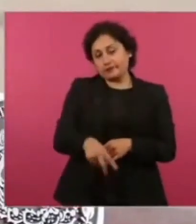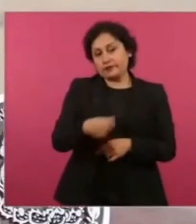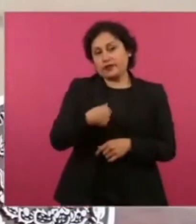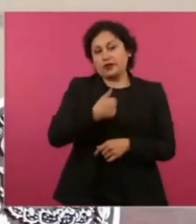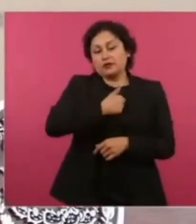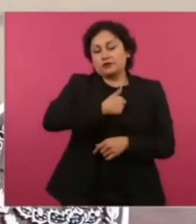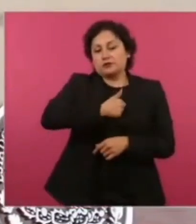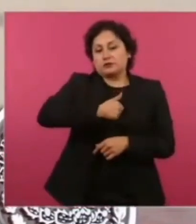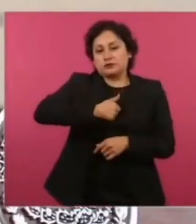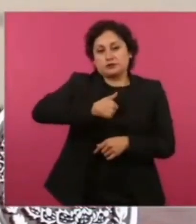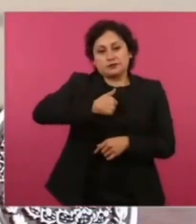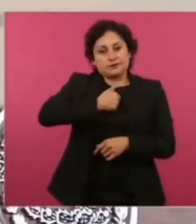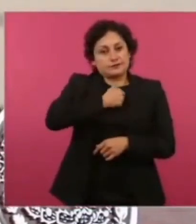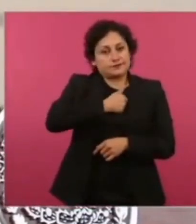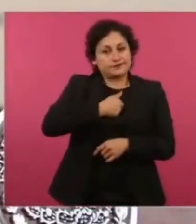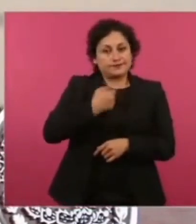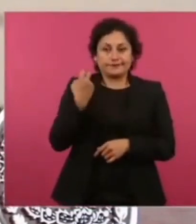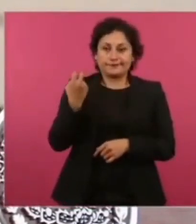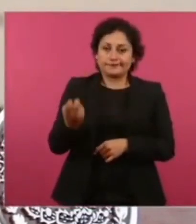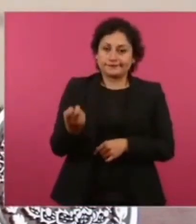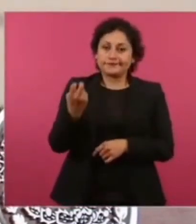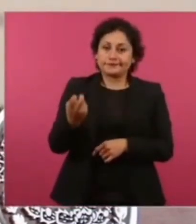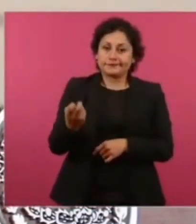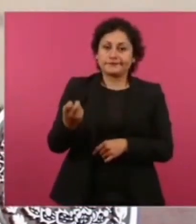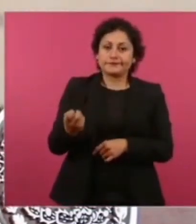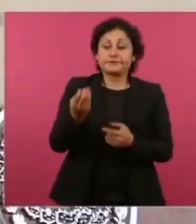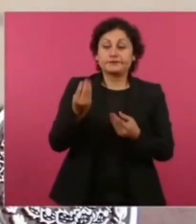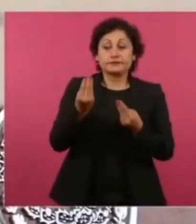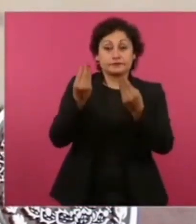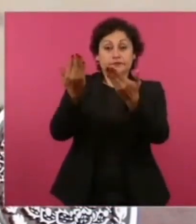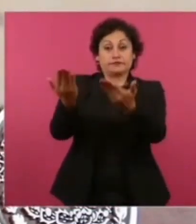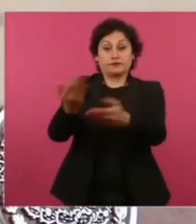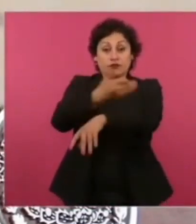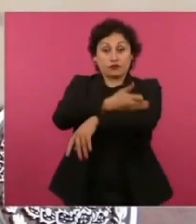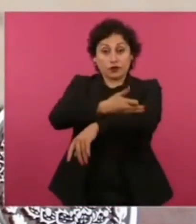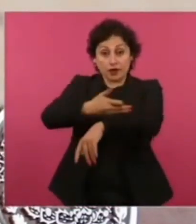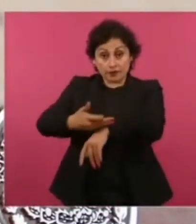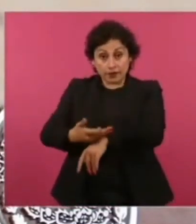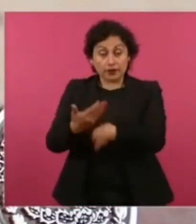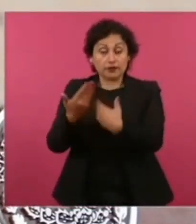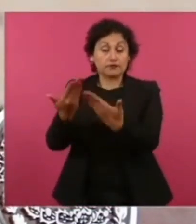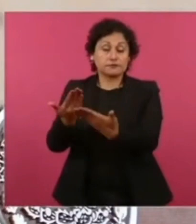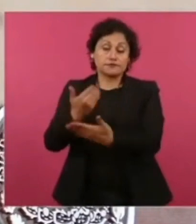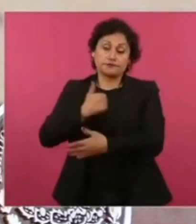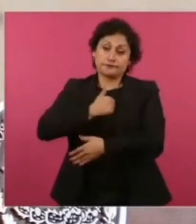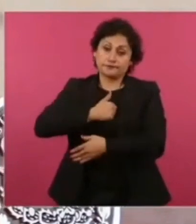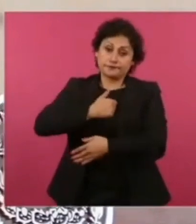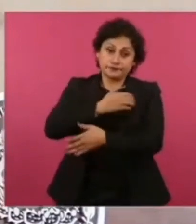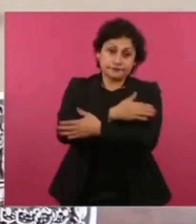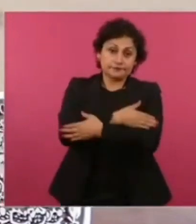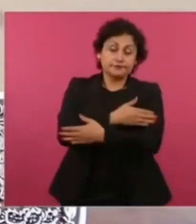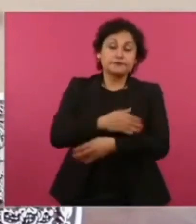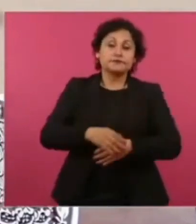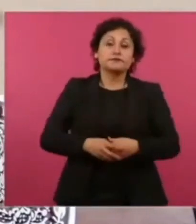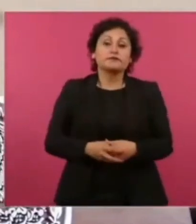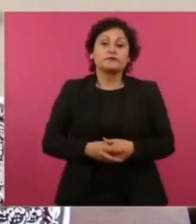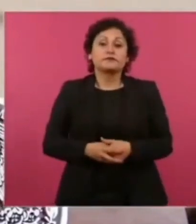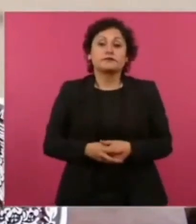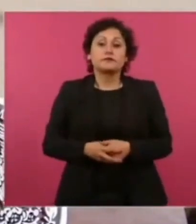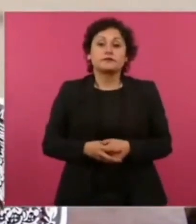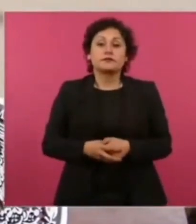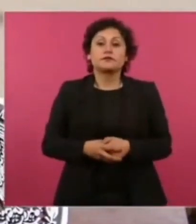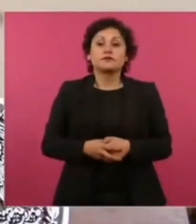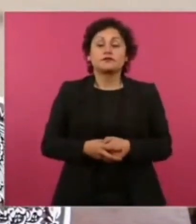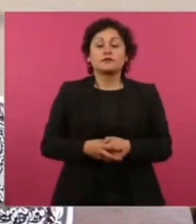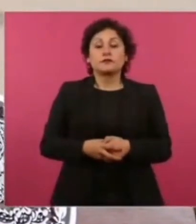hecho, enviar nuestro pésame a los familiares del candidato, vía